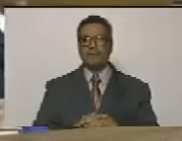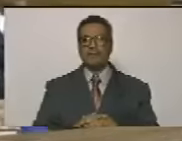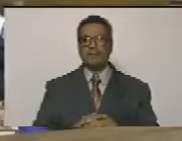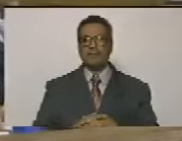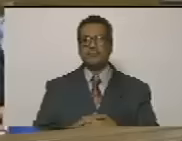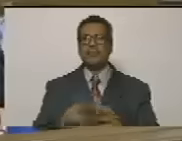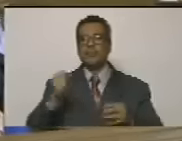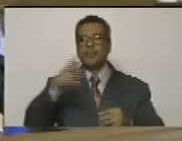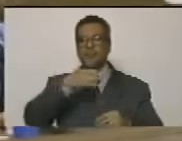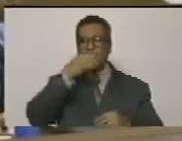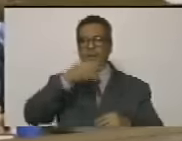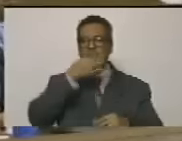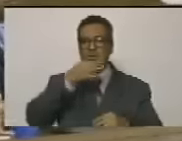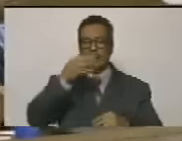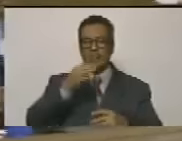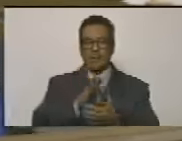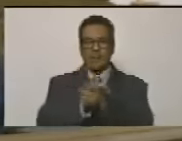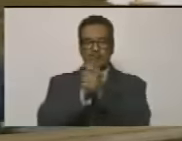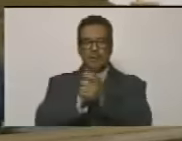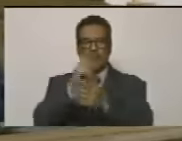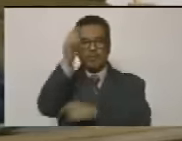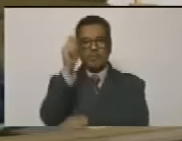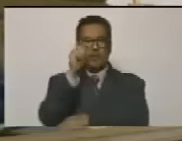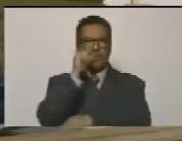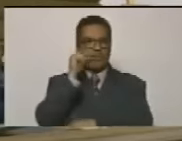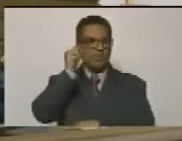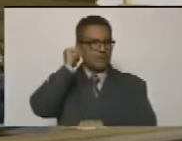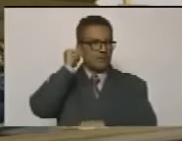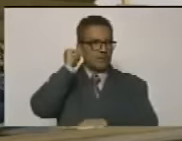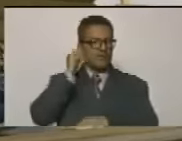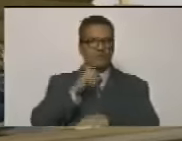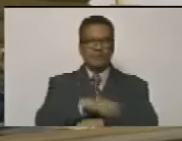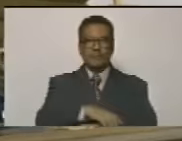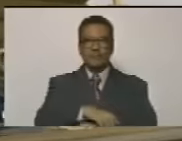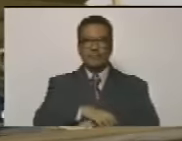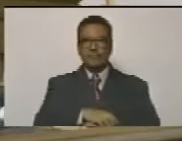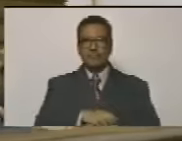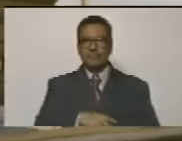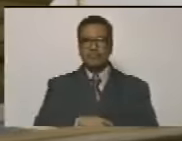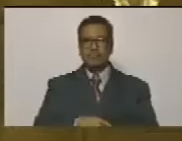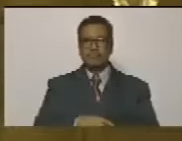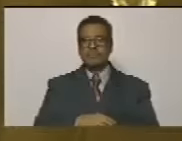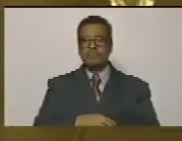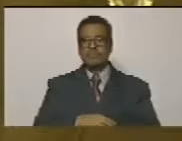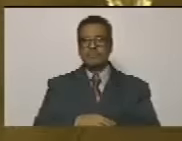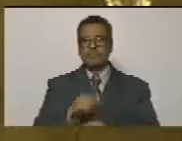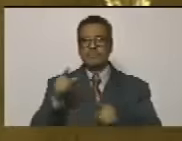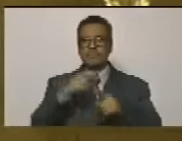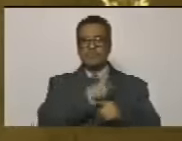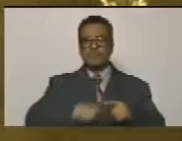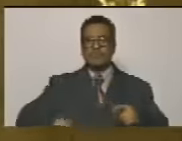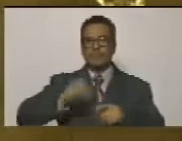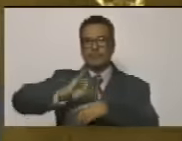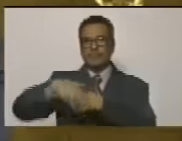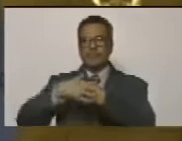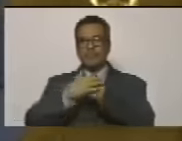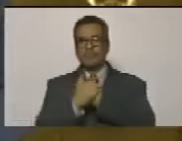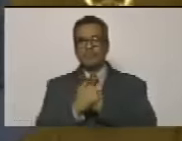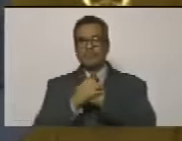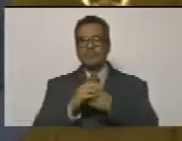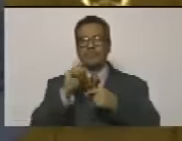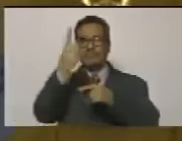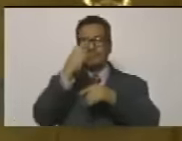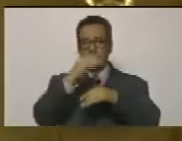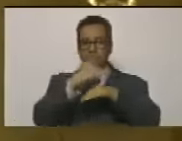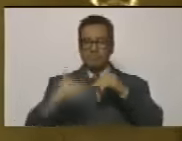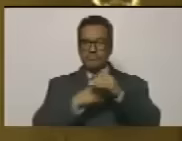Buenas tardes, colegas, diputados y diputadas. Querido presidente Jorge Rodríguez y nuestro primer